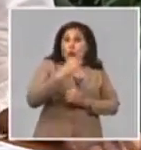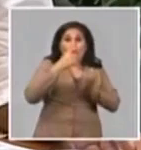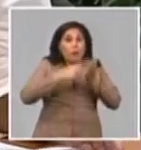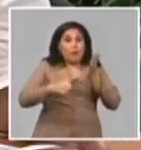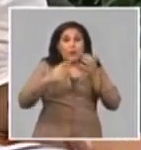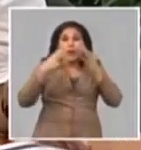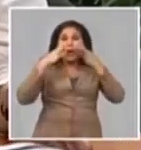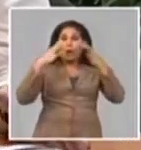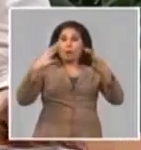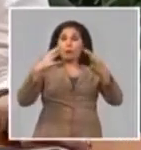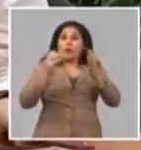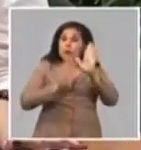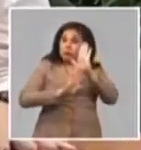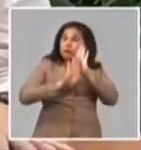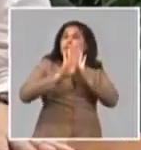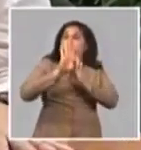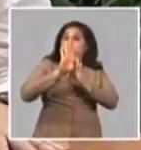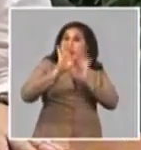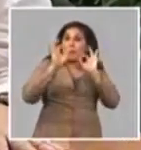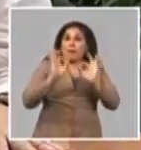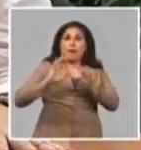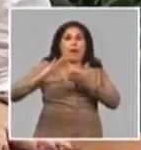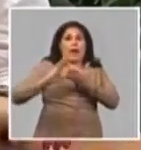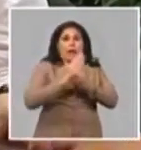provincias que más han avanzado en el tema de la erradicación de cuarterías.